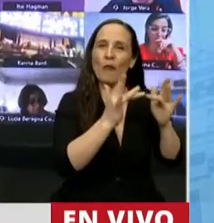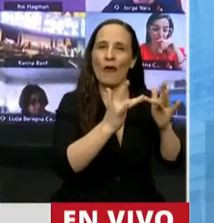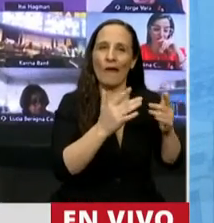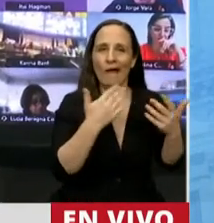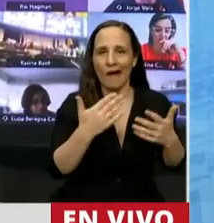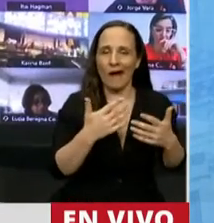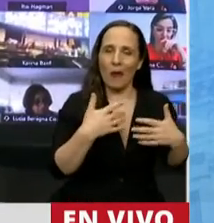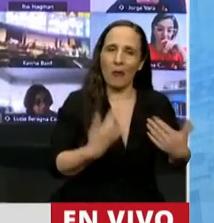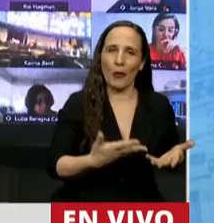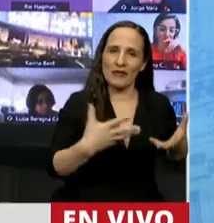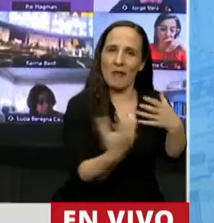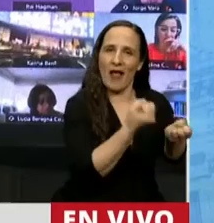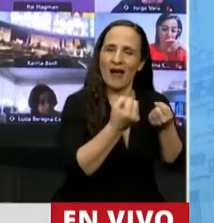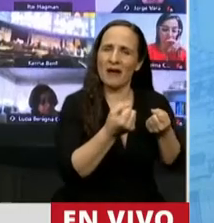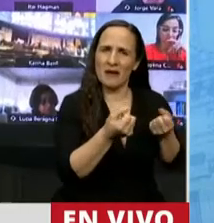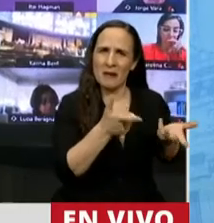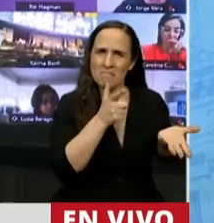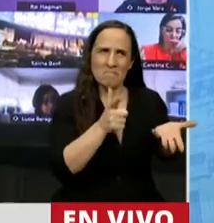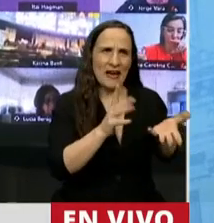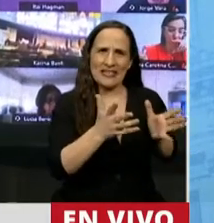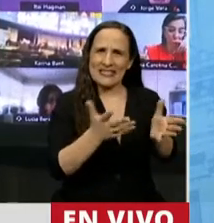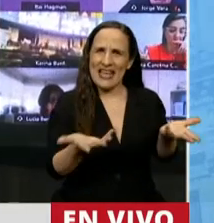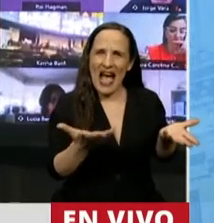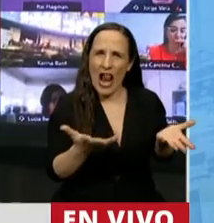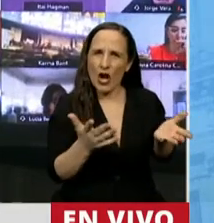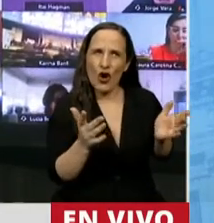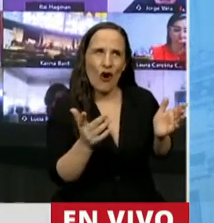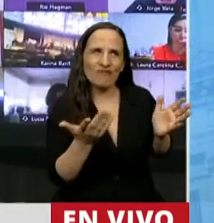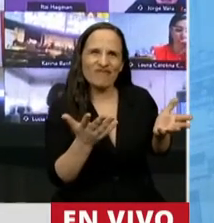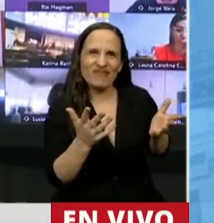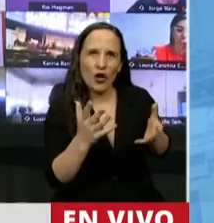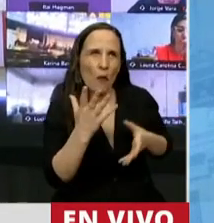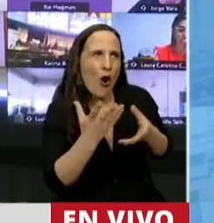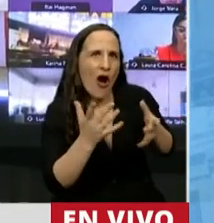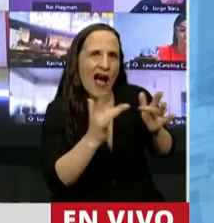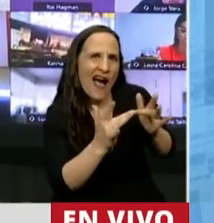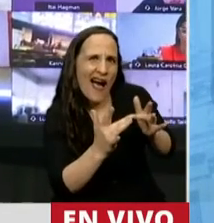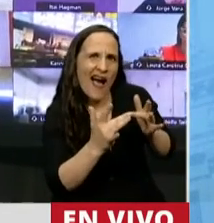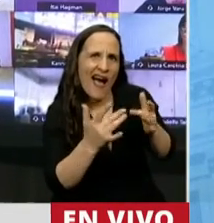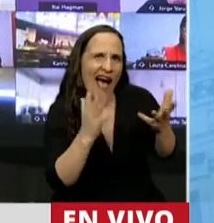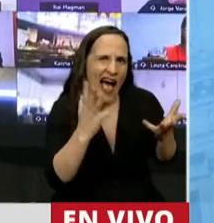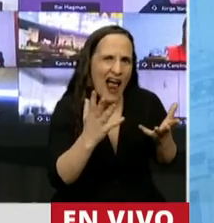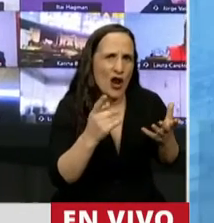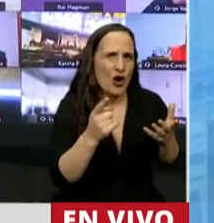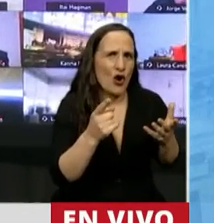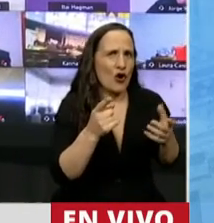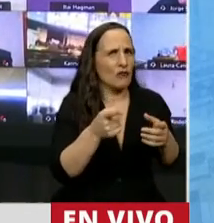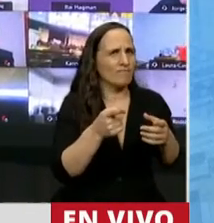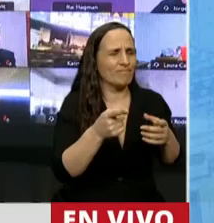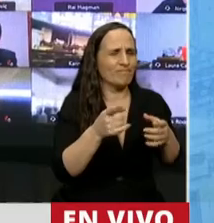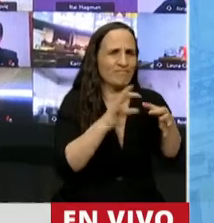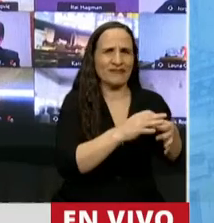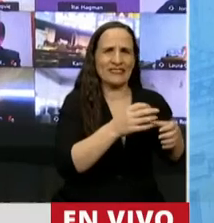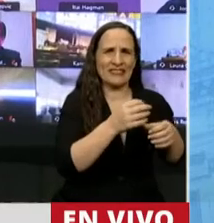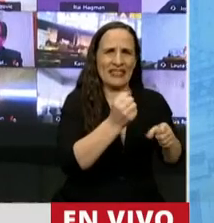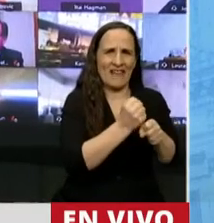se parece más a una maniobra emparentada a los delitos informáticos que al correcto funcionamiento de esta Cámara, Presidente.